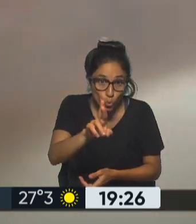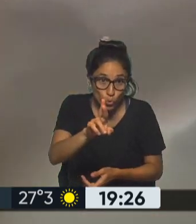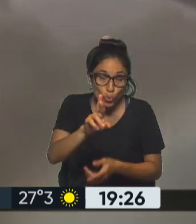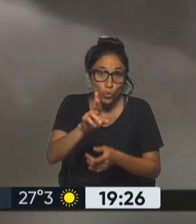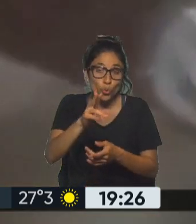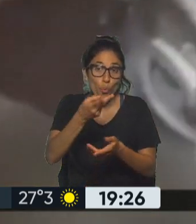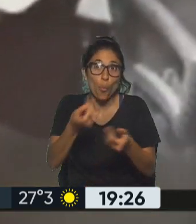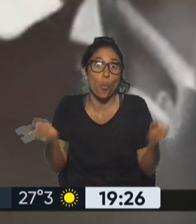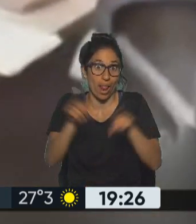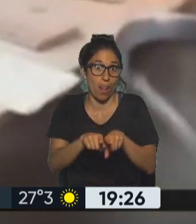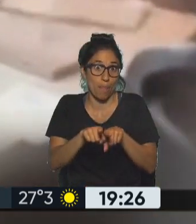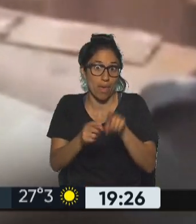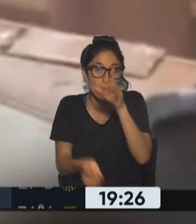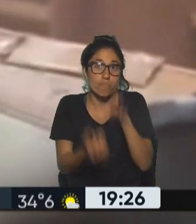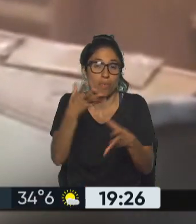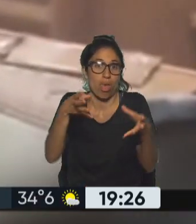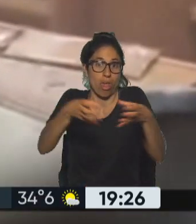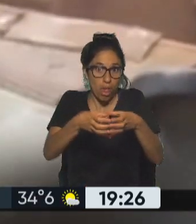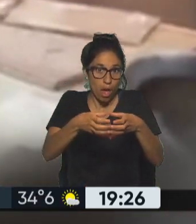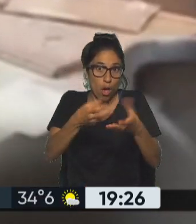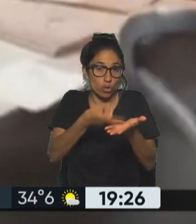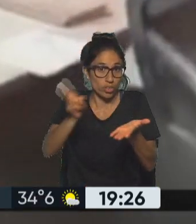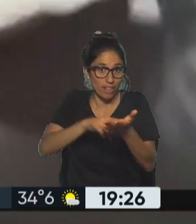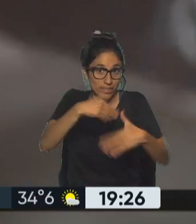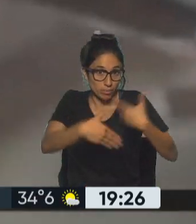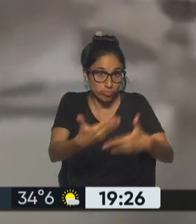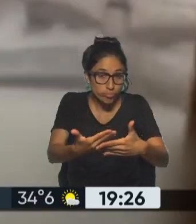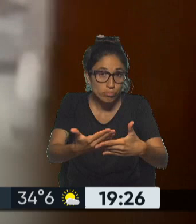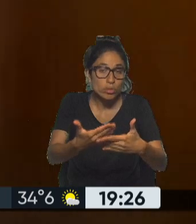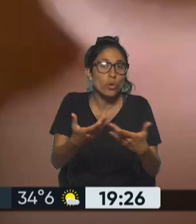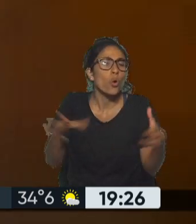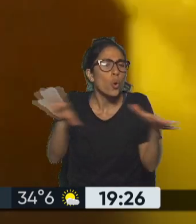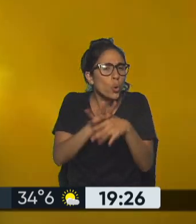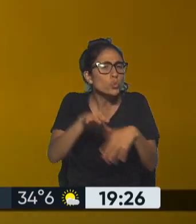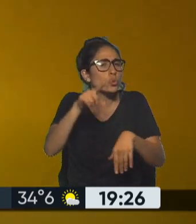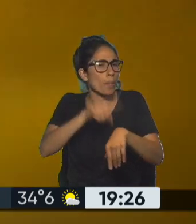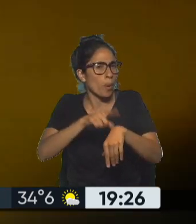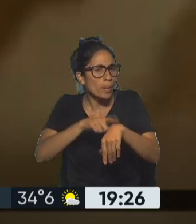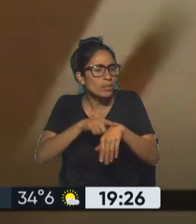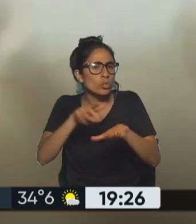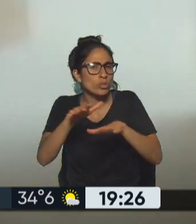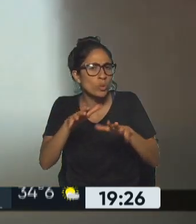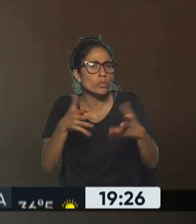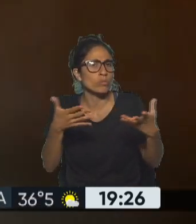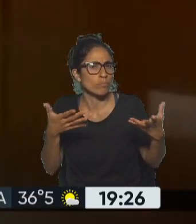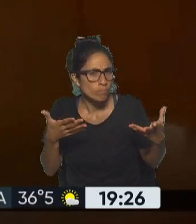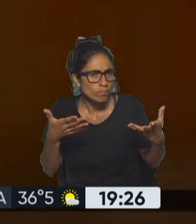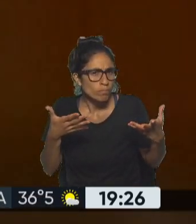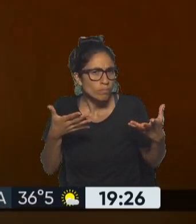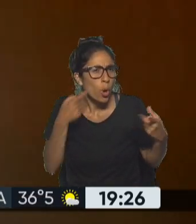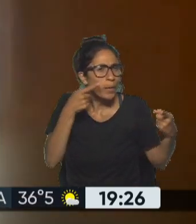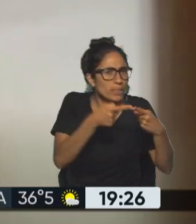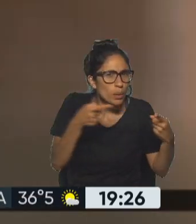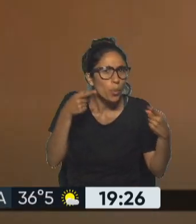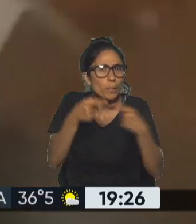a quienes a los gobiernos a la derecha de la región a sectores que responden a Bolsonaro el antítesis de lo que totalmente de hecho se fueron